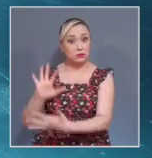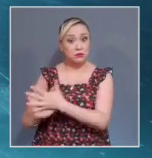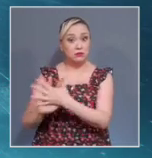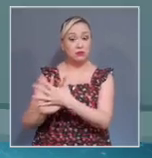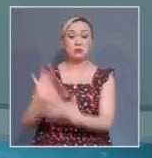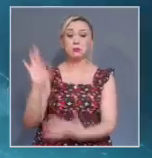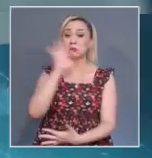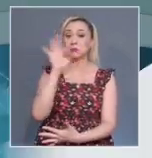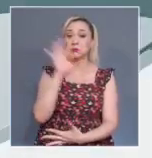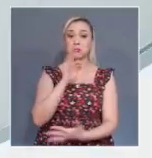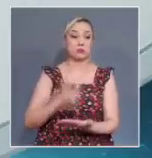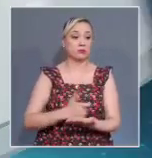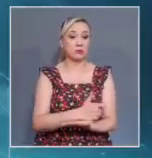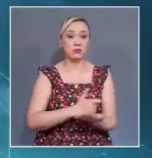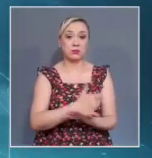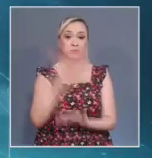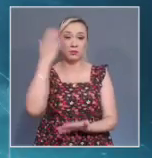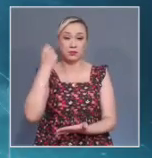justificada.